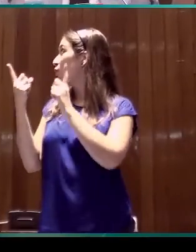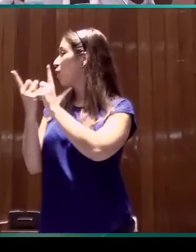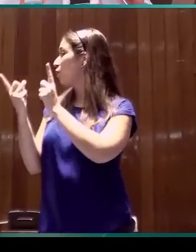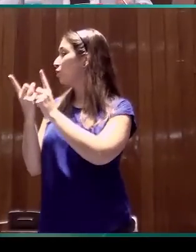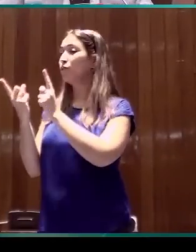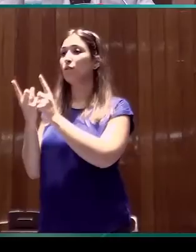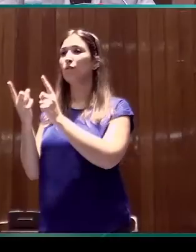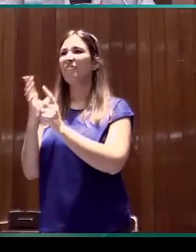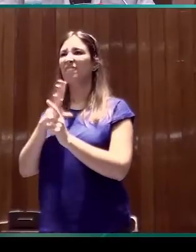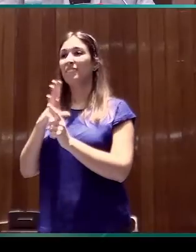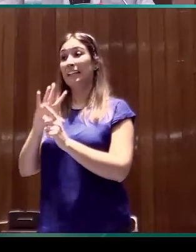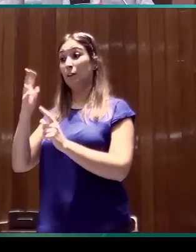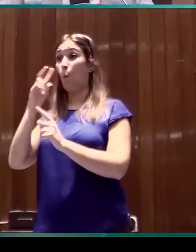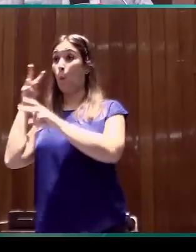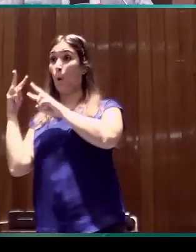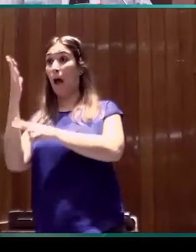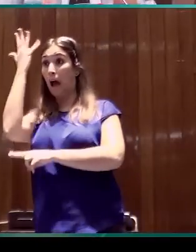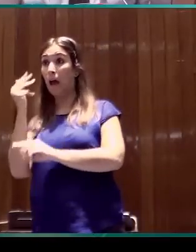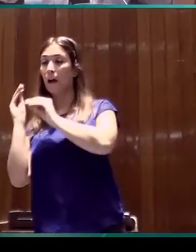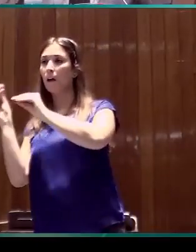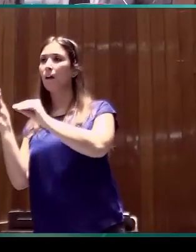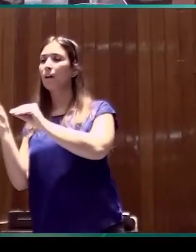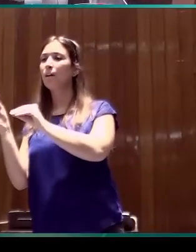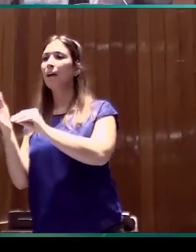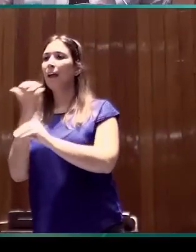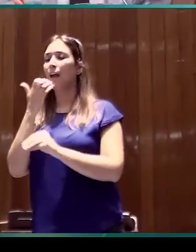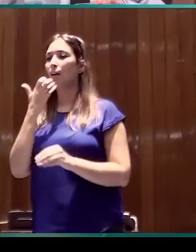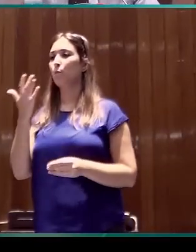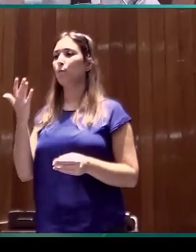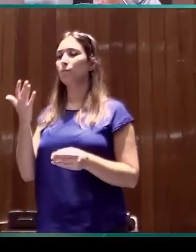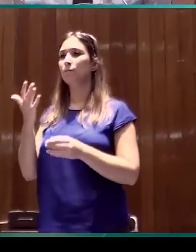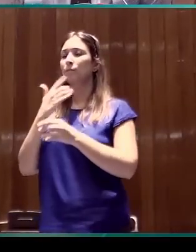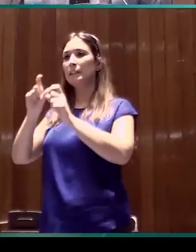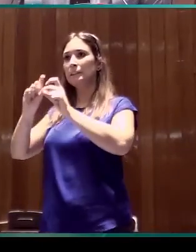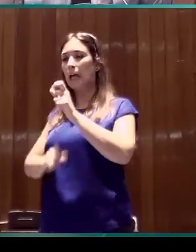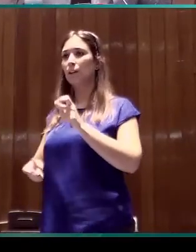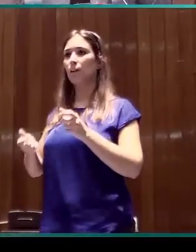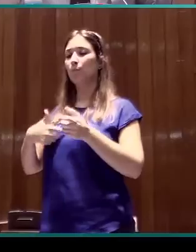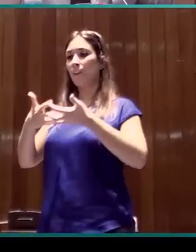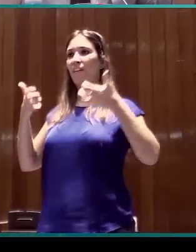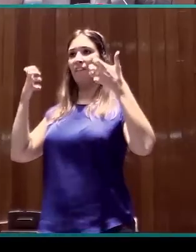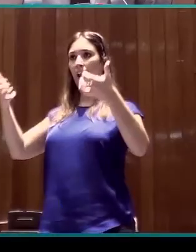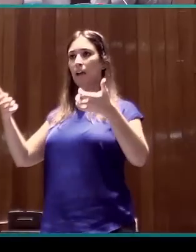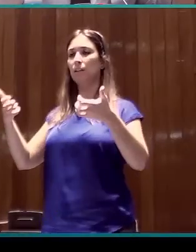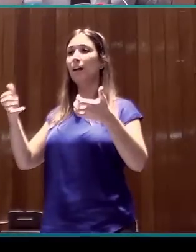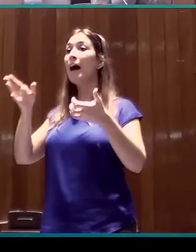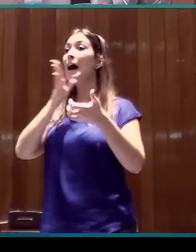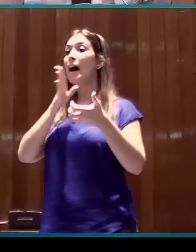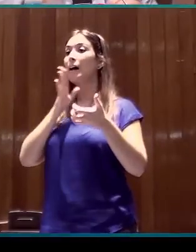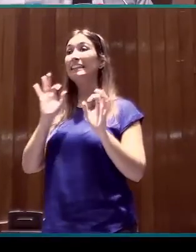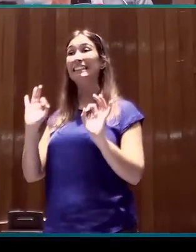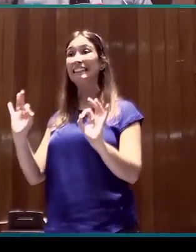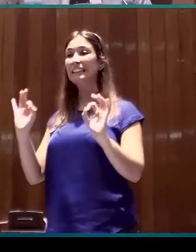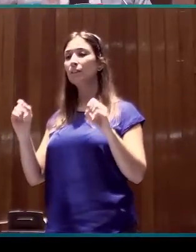sencillamente quédense con la idea de que cuando tenemos un árbol sintáctico, cuando la oración se encuentra en esa posición sintáctica